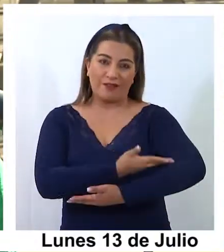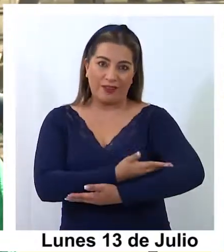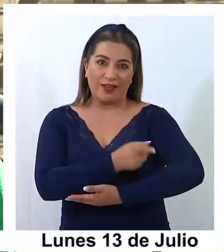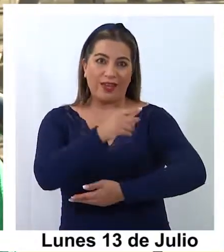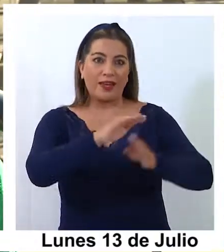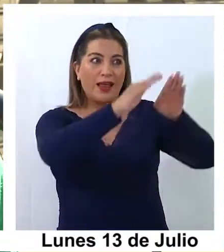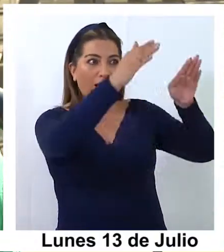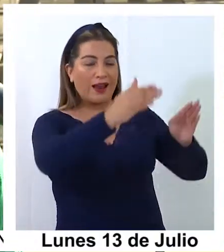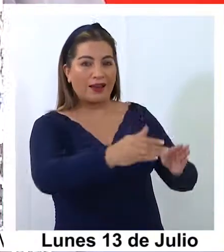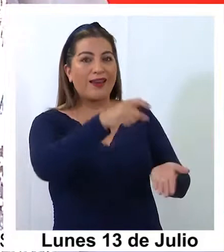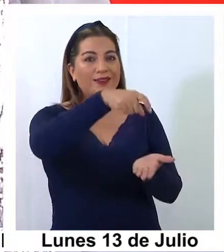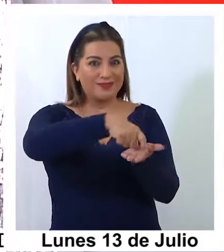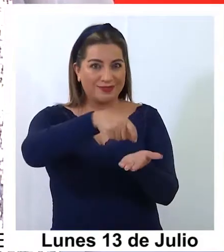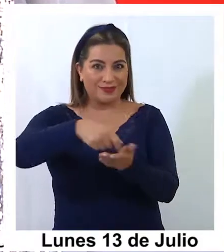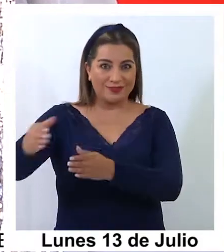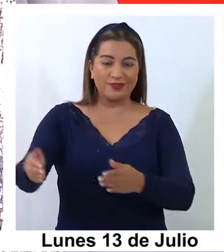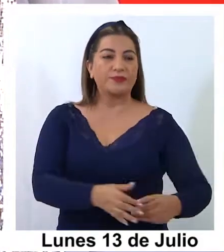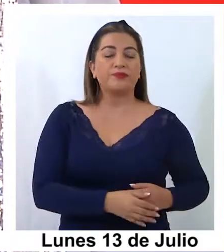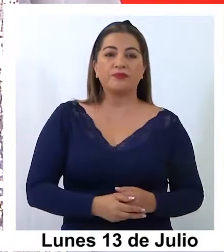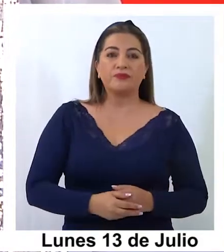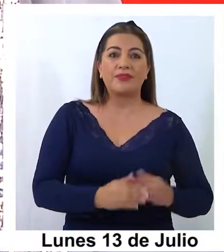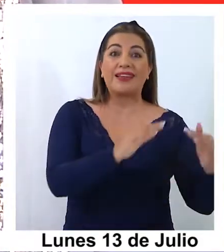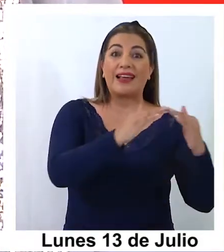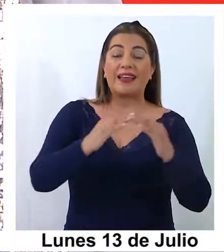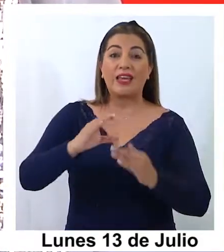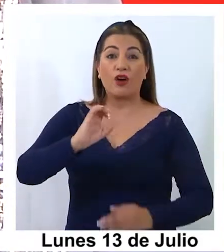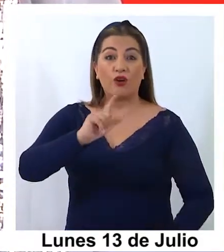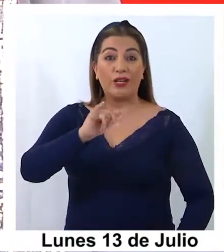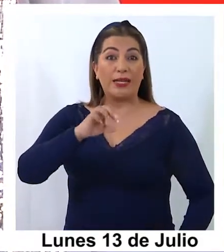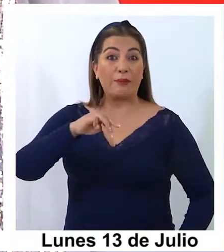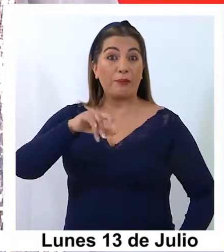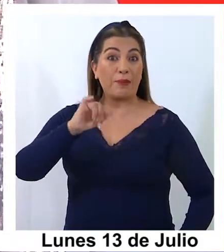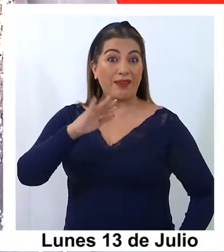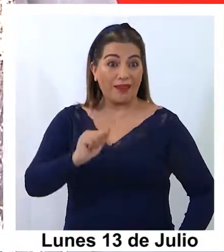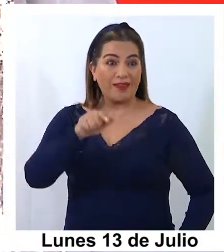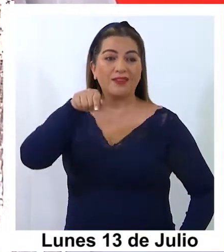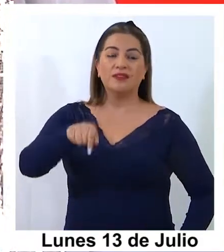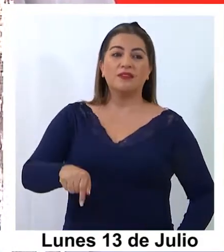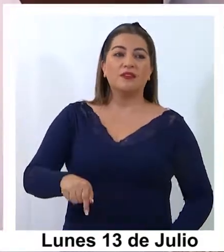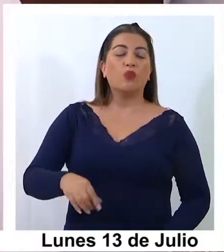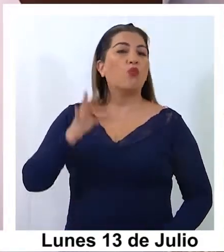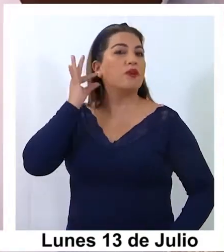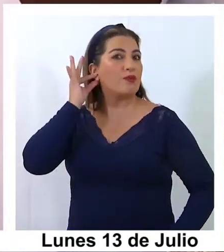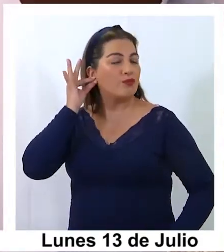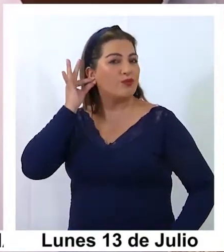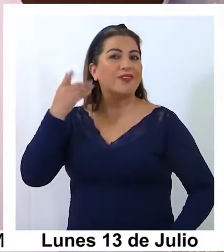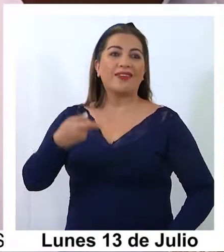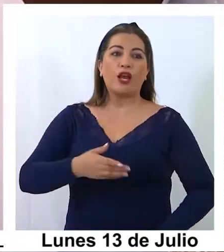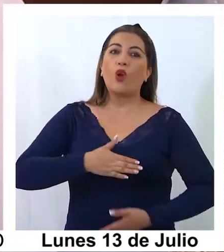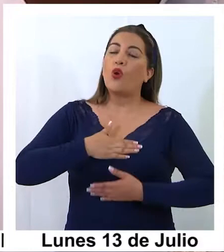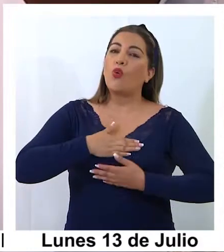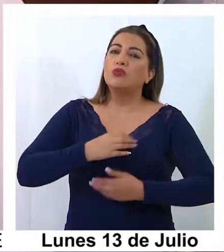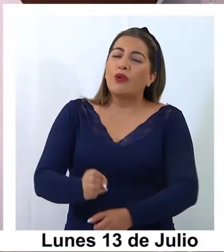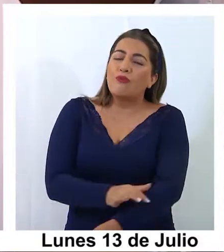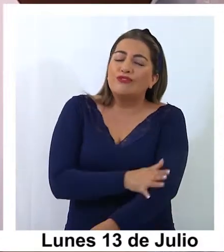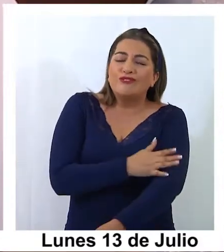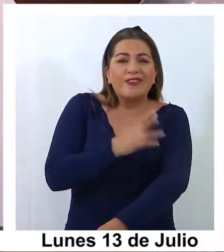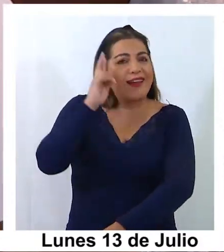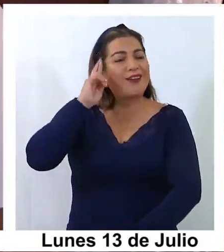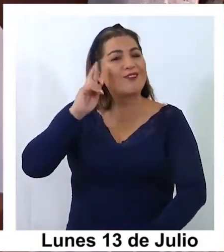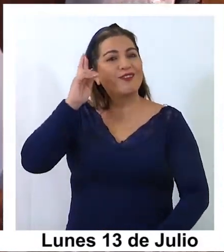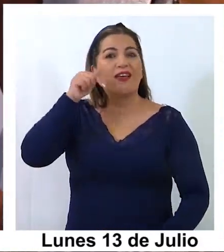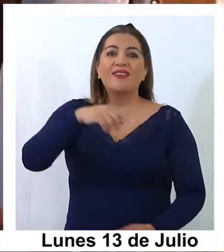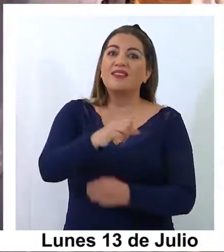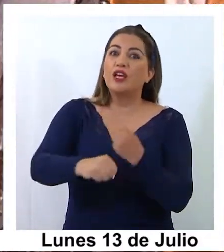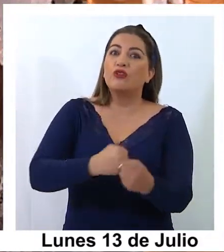en un altar en la sede social. En la Villa Olímpica conocimos a María, una devota de la Virgen que se emociona al recordar que este